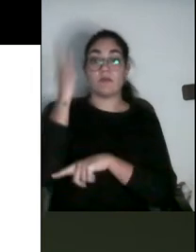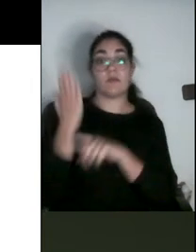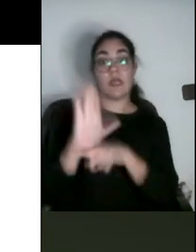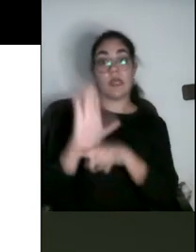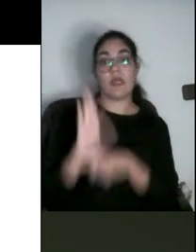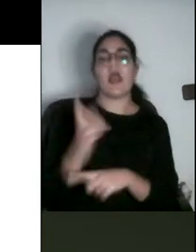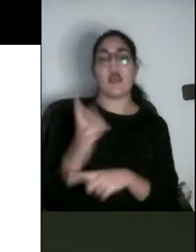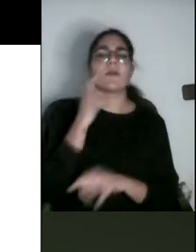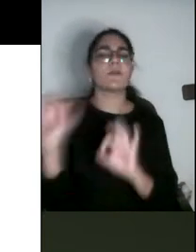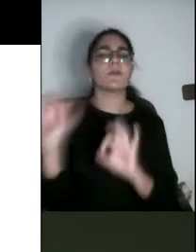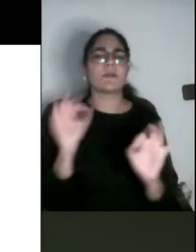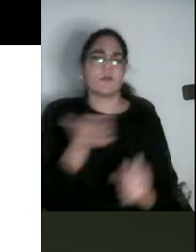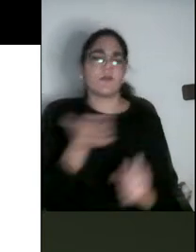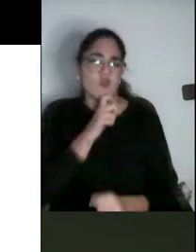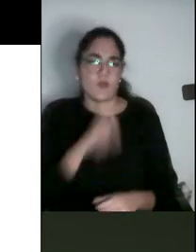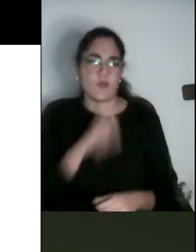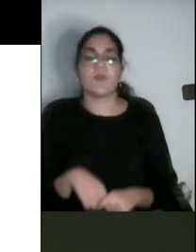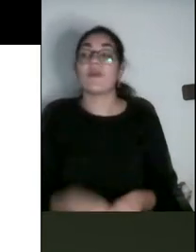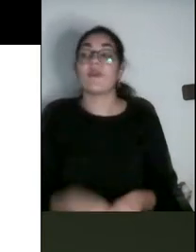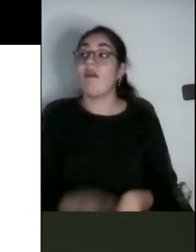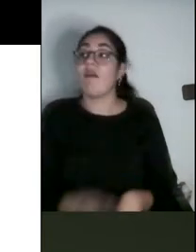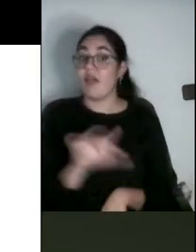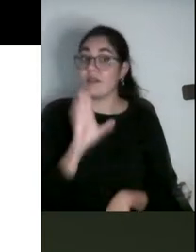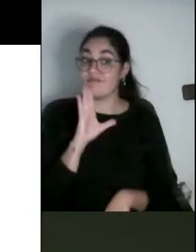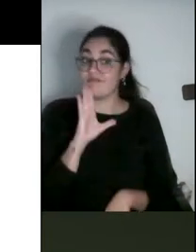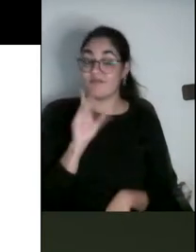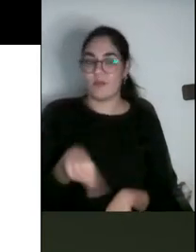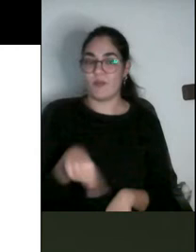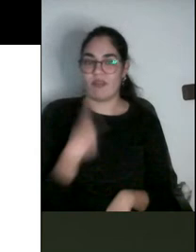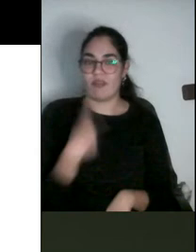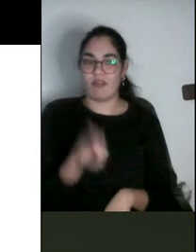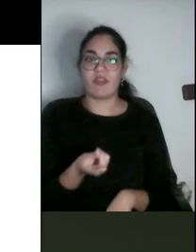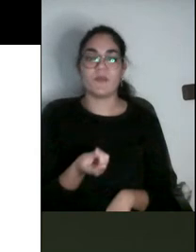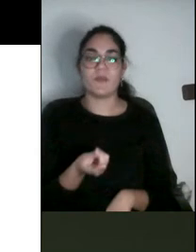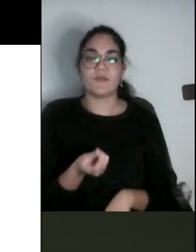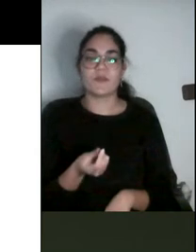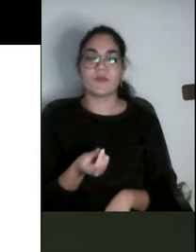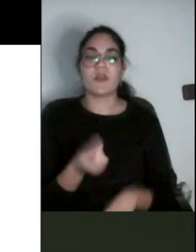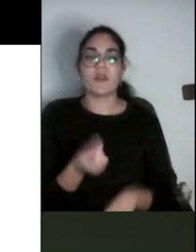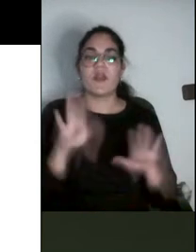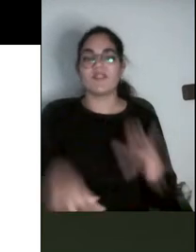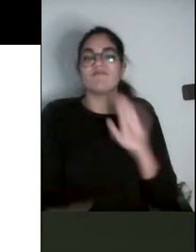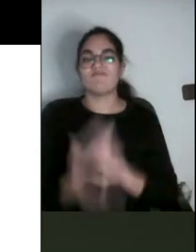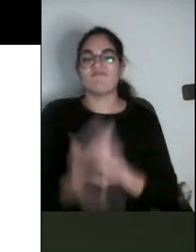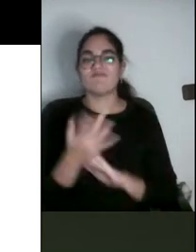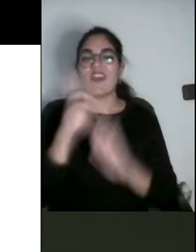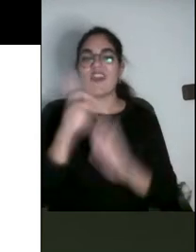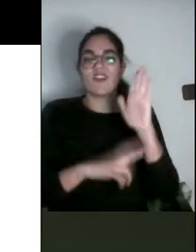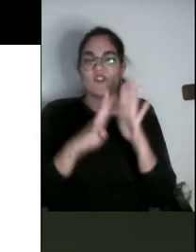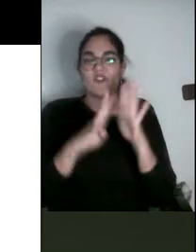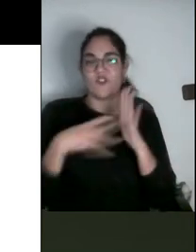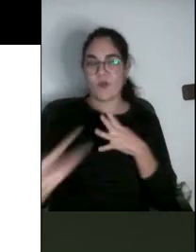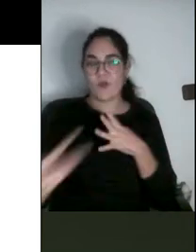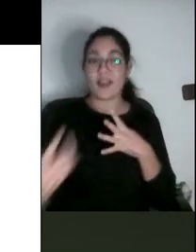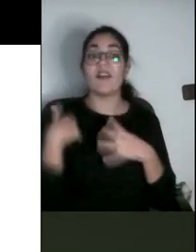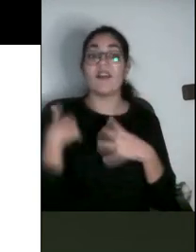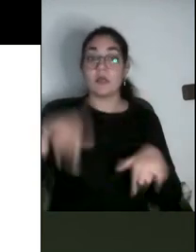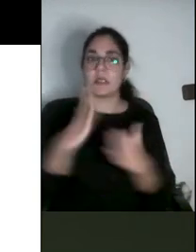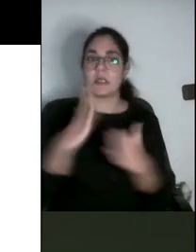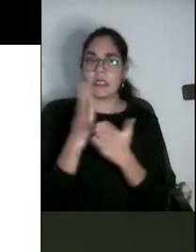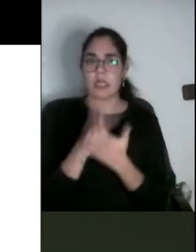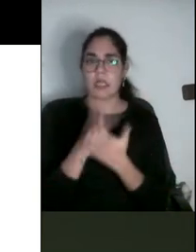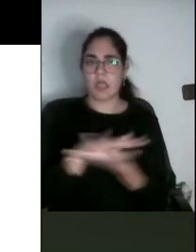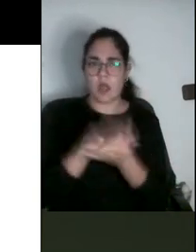todo ello, como decía previamente, se diseñó esta rúbrica, se explicó en clase y